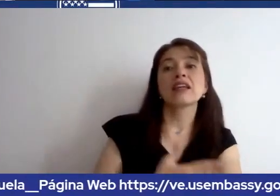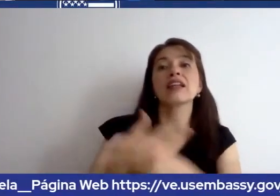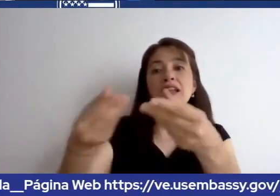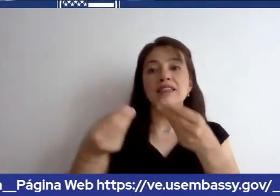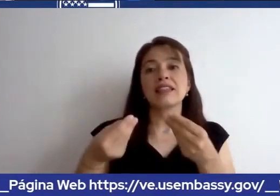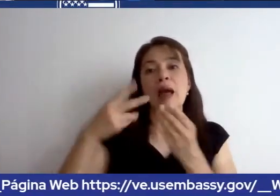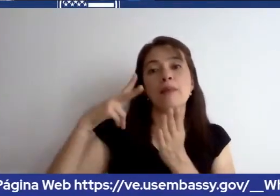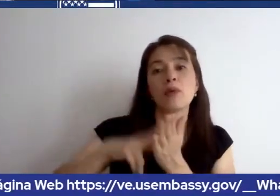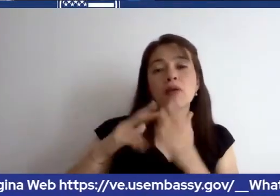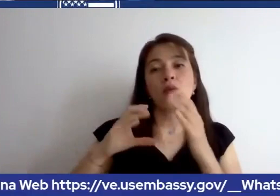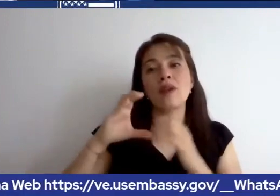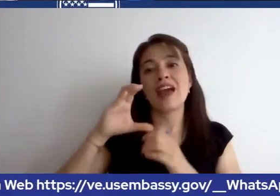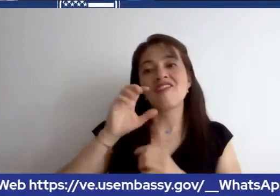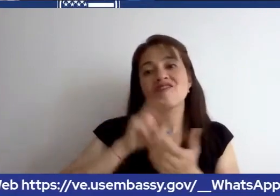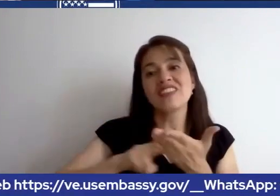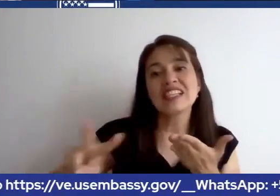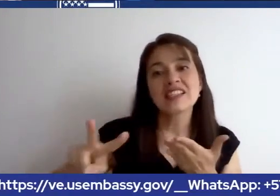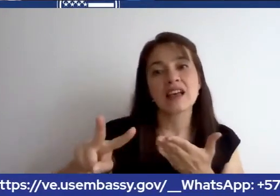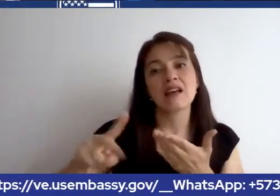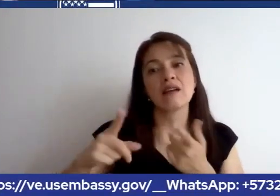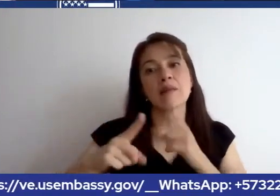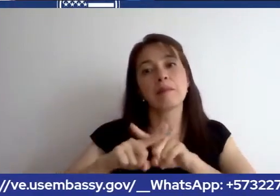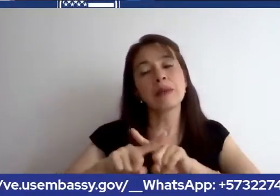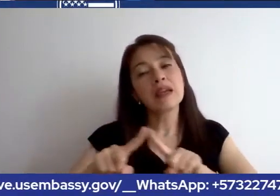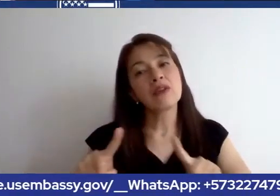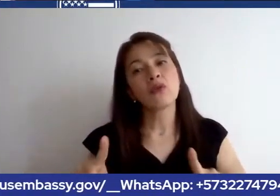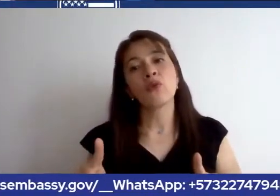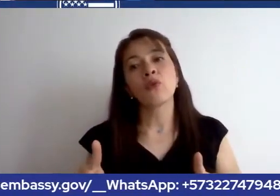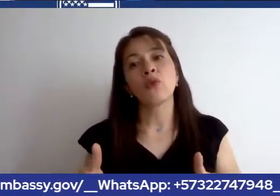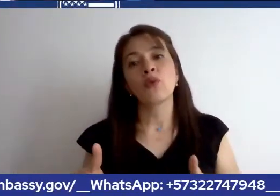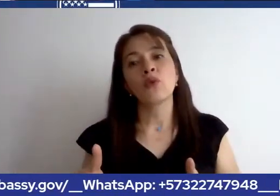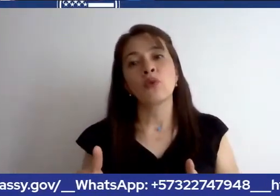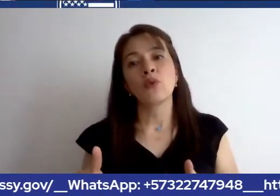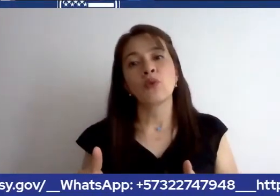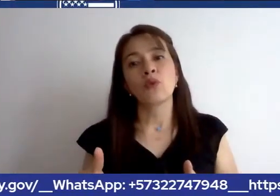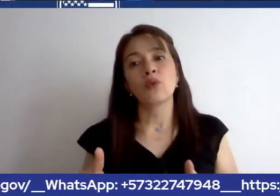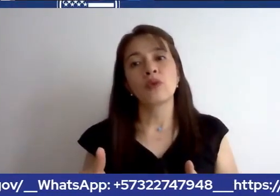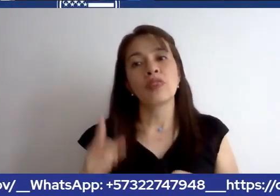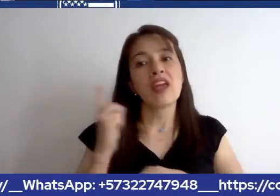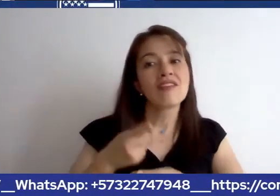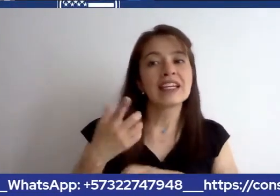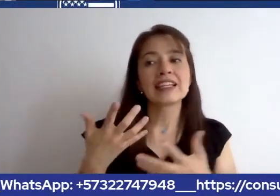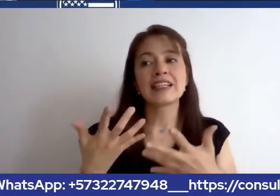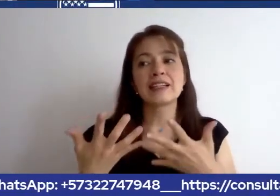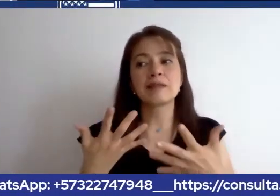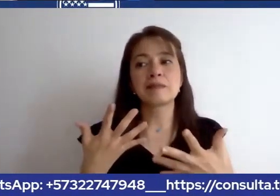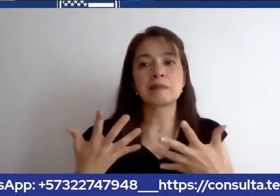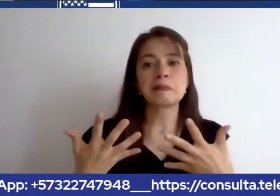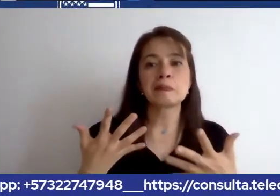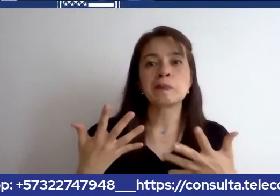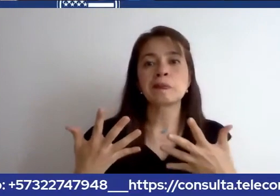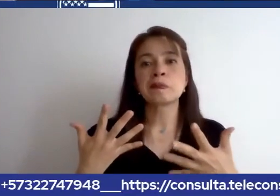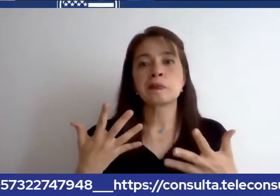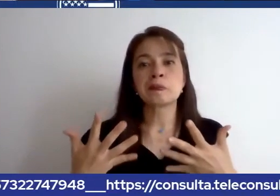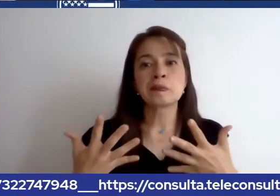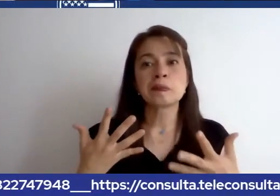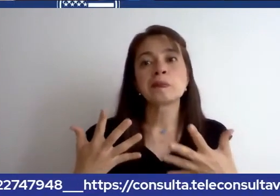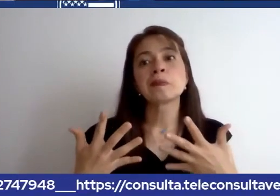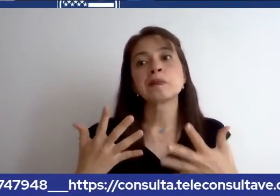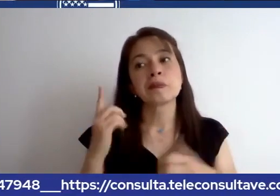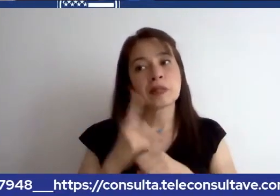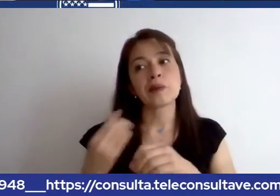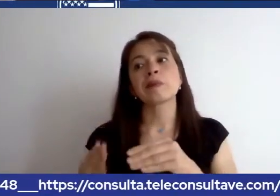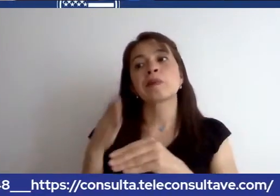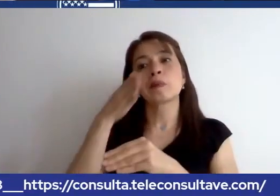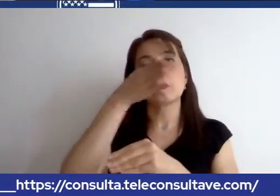anteriormente pero por lo general no tiene tiene que tiene que presentarse en